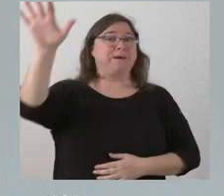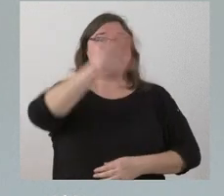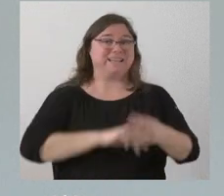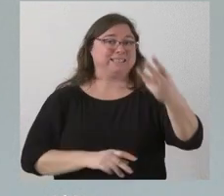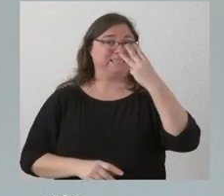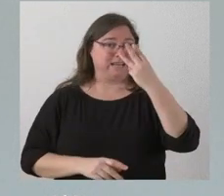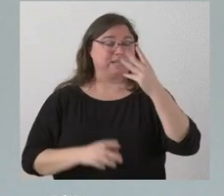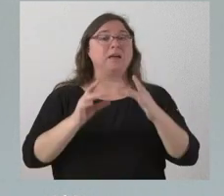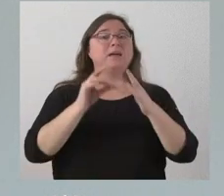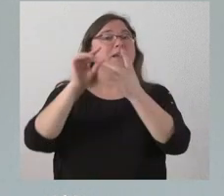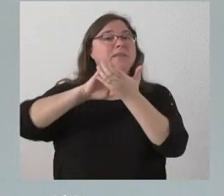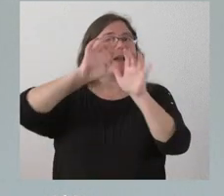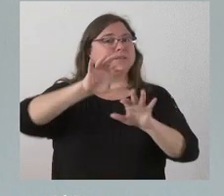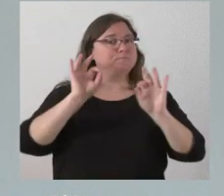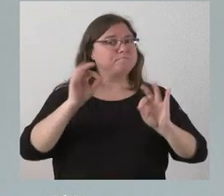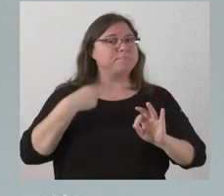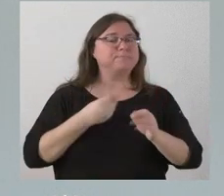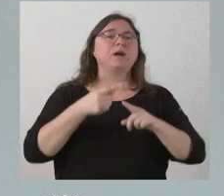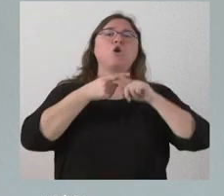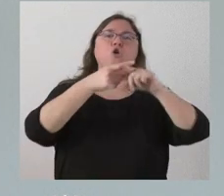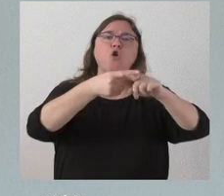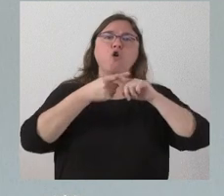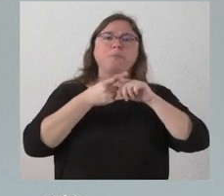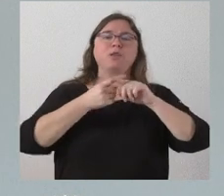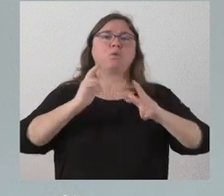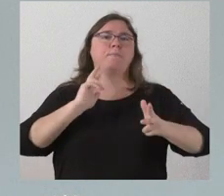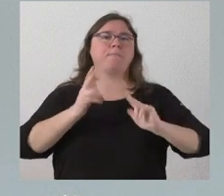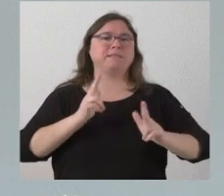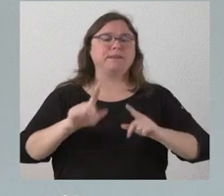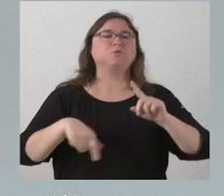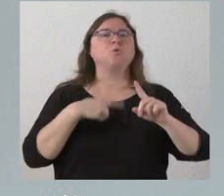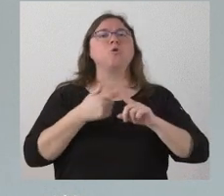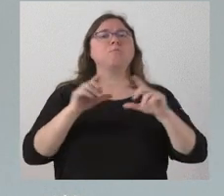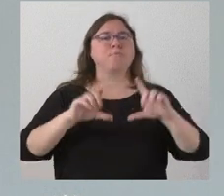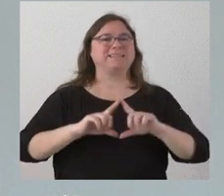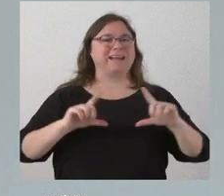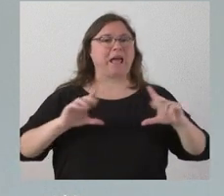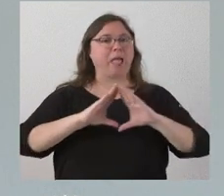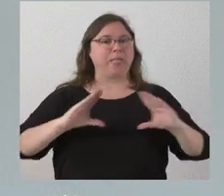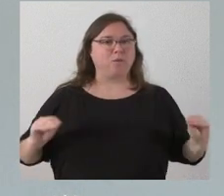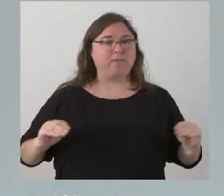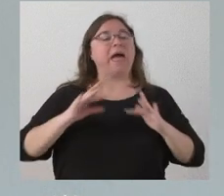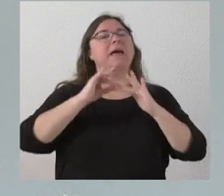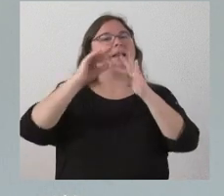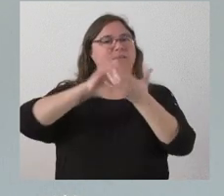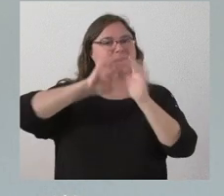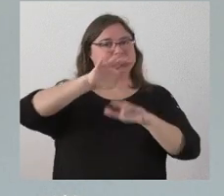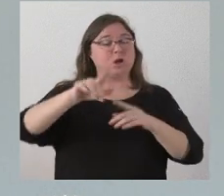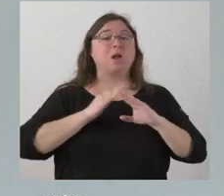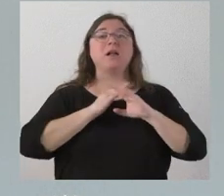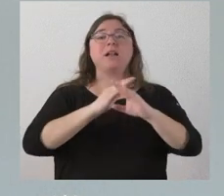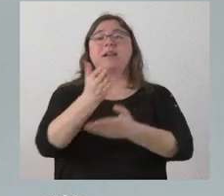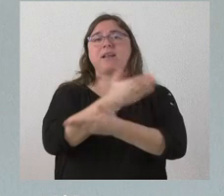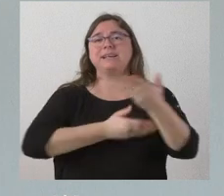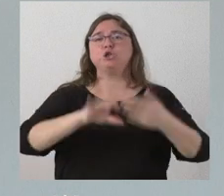que lidera Castilla y León la compartimos con País Vasco y Andalucía y es liderada por la comunidad autónoma de Castilla y León y nos acompañan el resto, esto